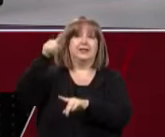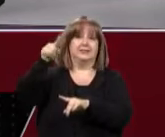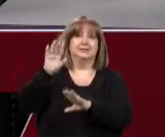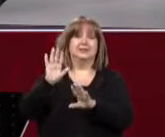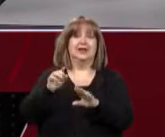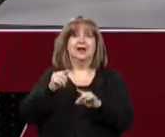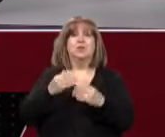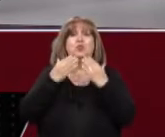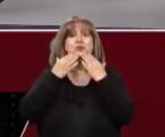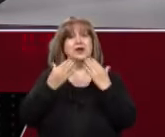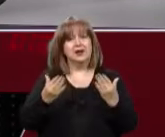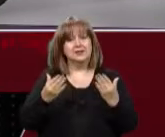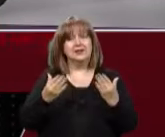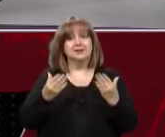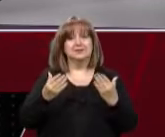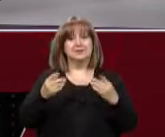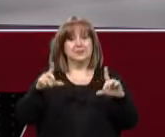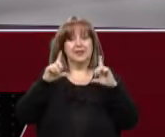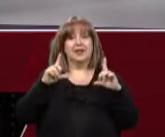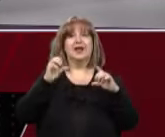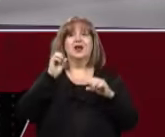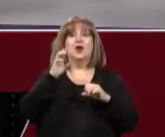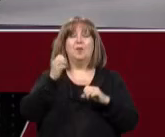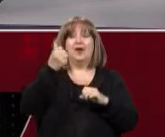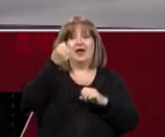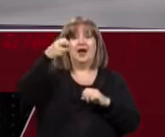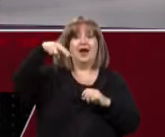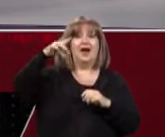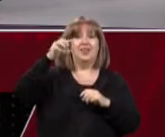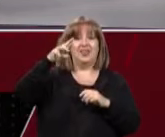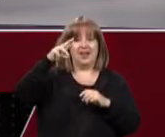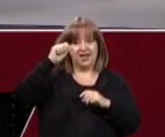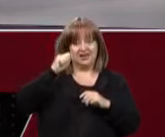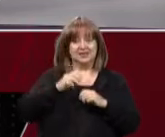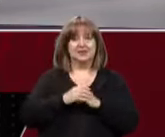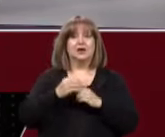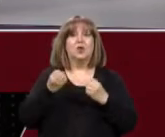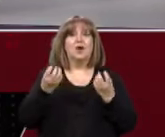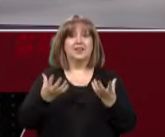agradecer por este rato que nos ha dedicado. Andrea, ¿cómo le va? Aquí Julián Imasio la saluda. Buenas tardes.